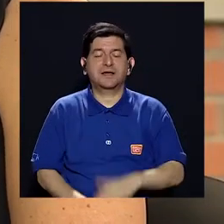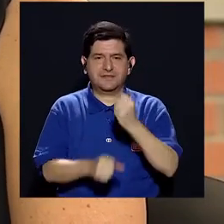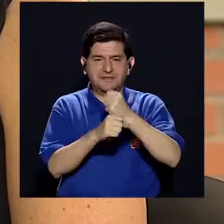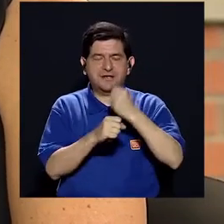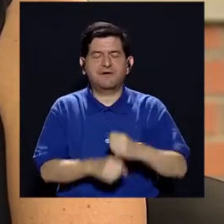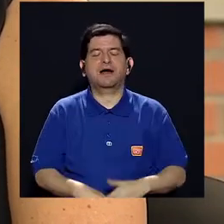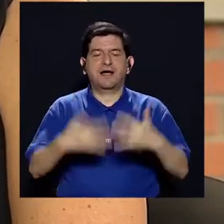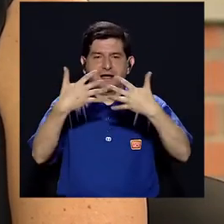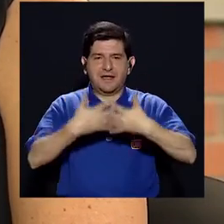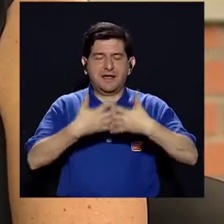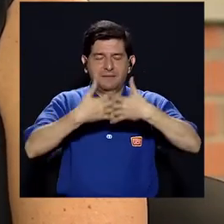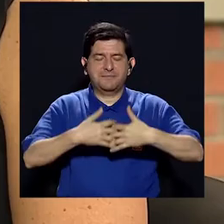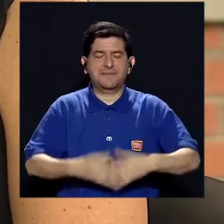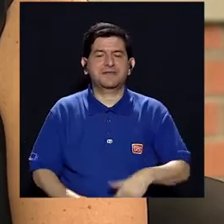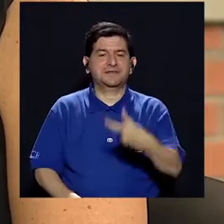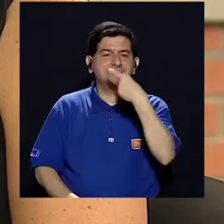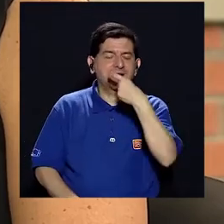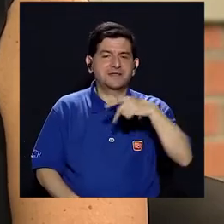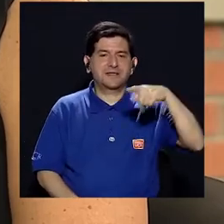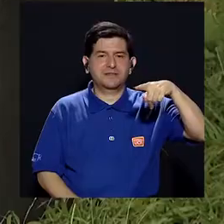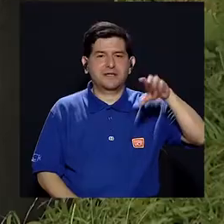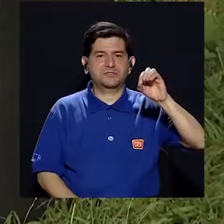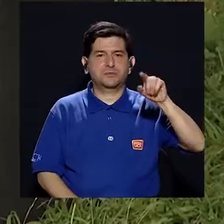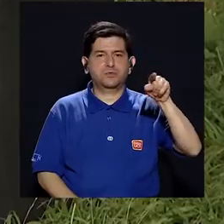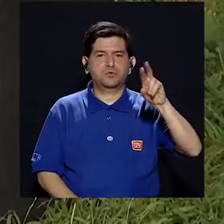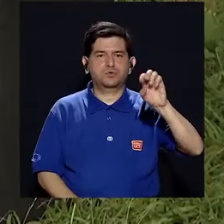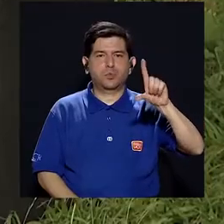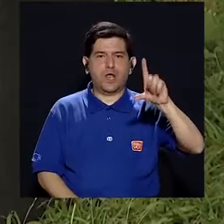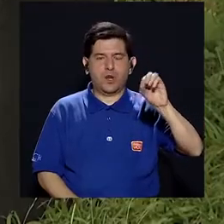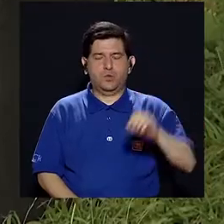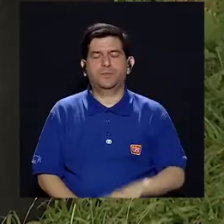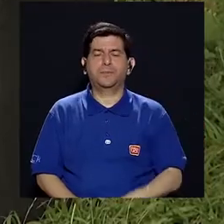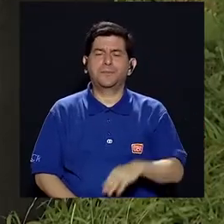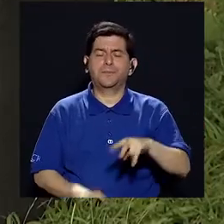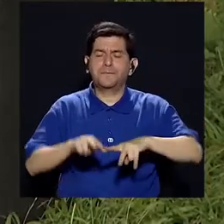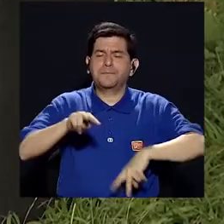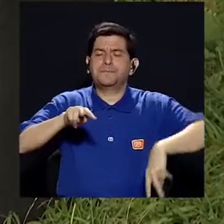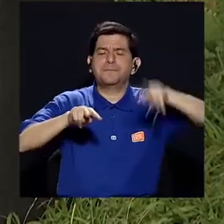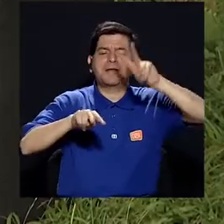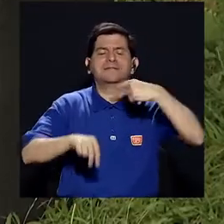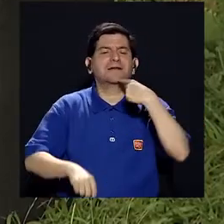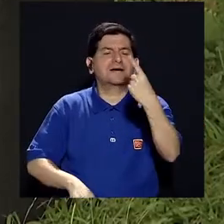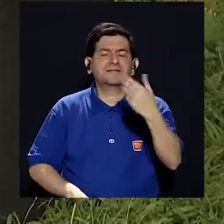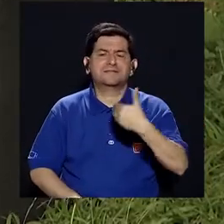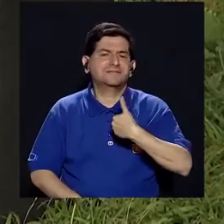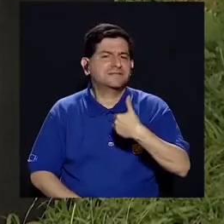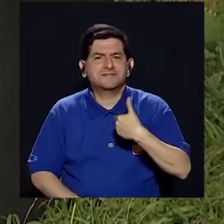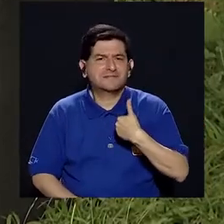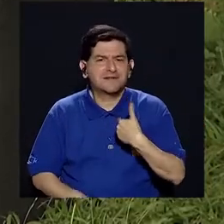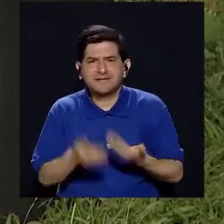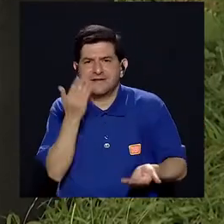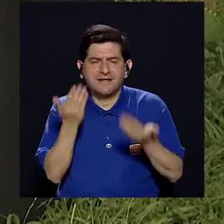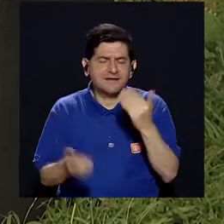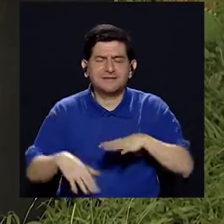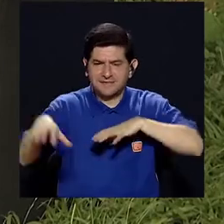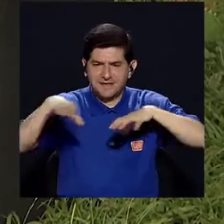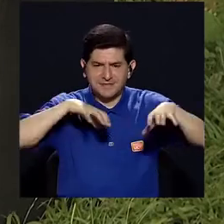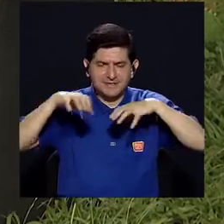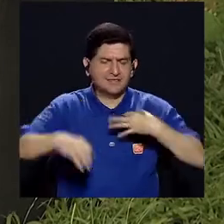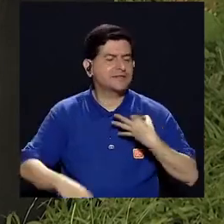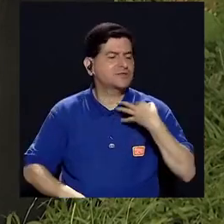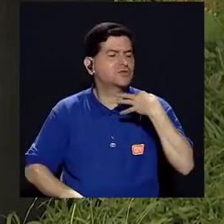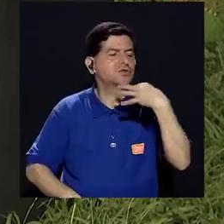trabaja para la compañía de galletas por suelo. Aurora, ¿qué ventajas podríamos decir que tienen en